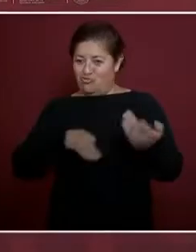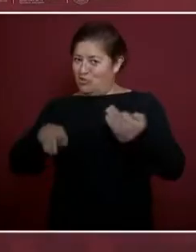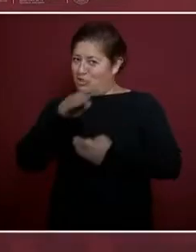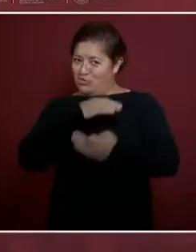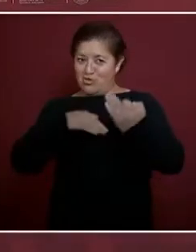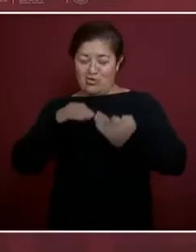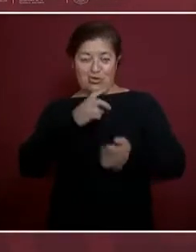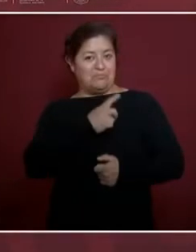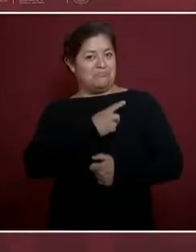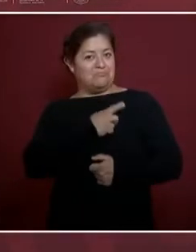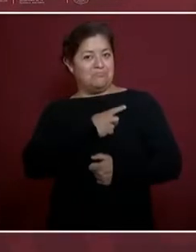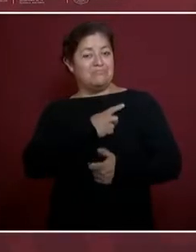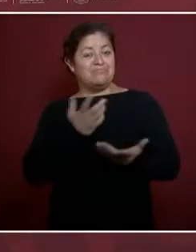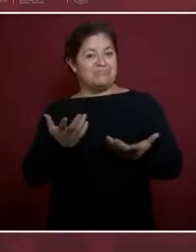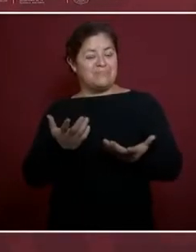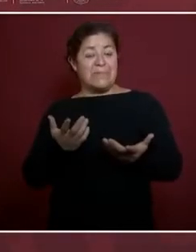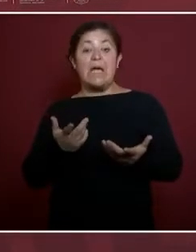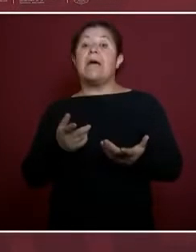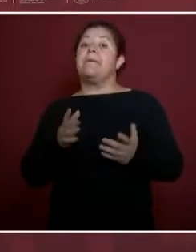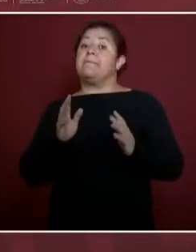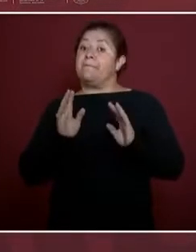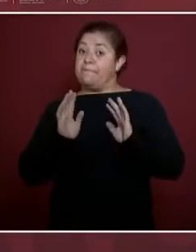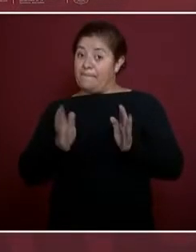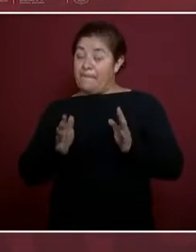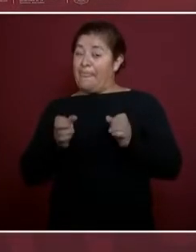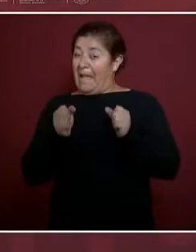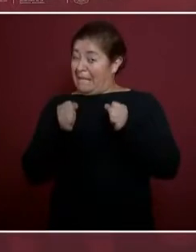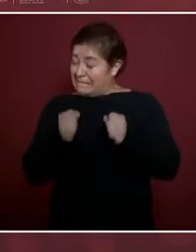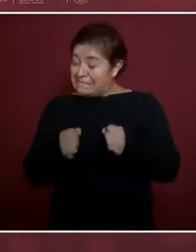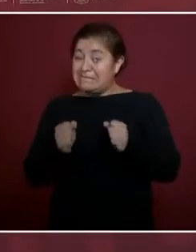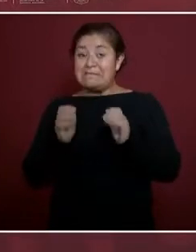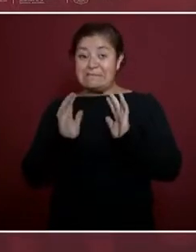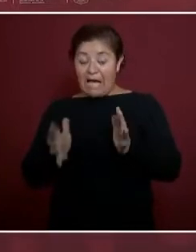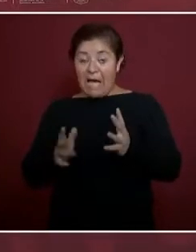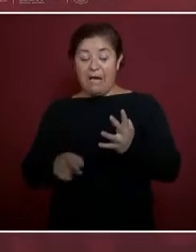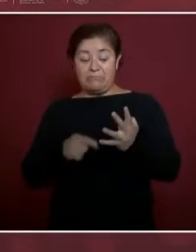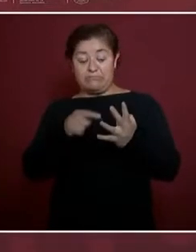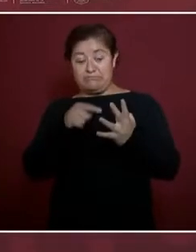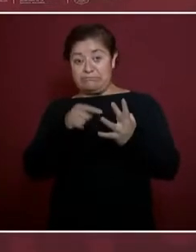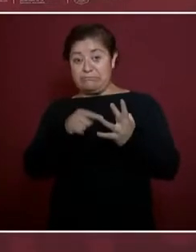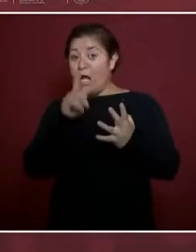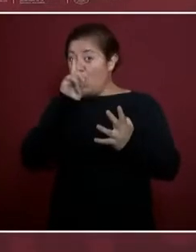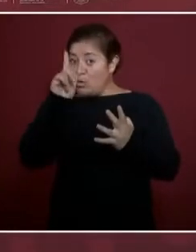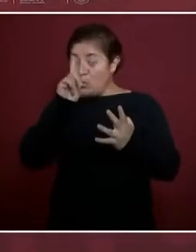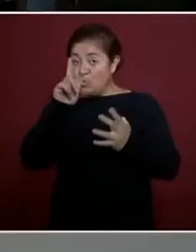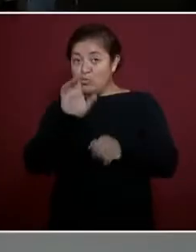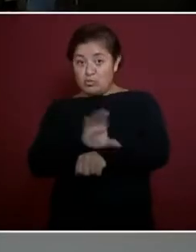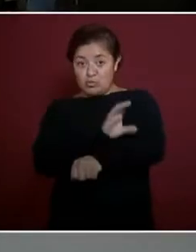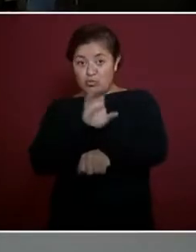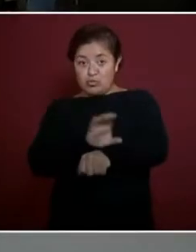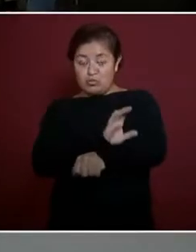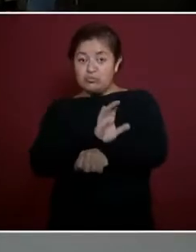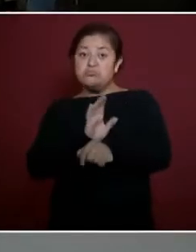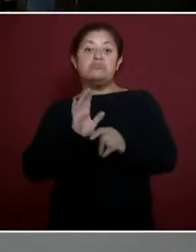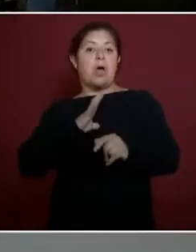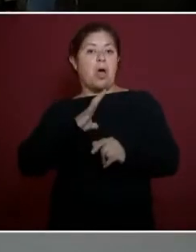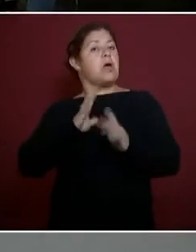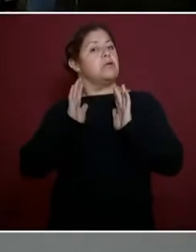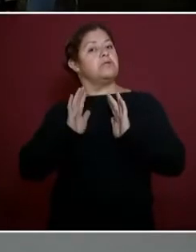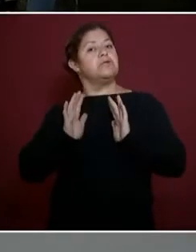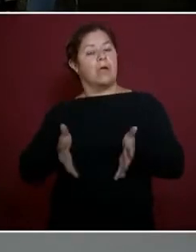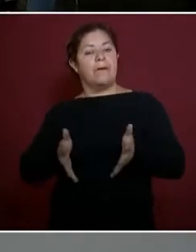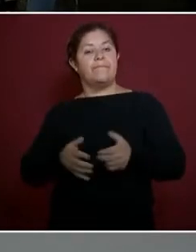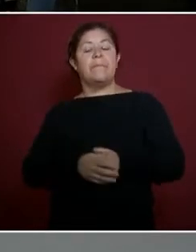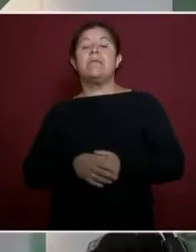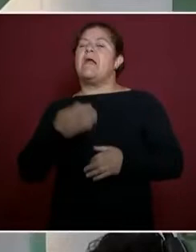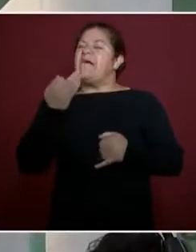Ya tenemos garantizada la autosuficiencia energética, nos falta la autosuficiencia